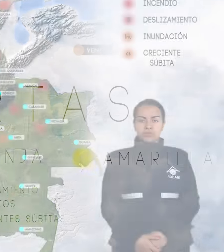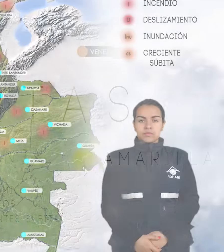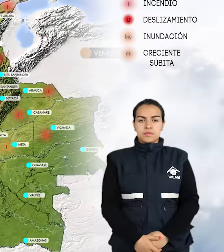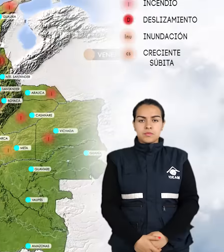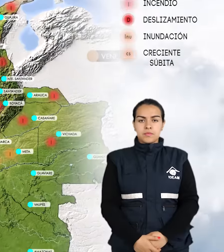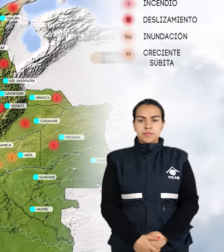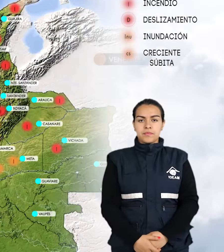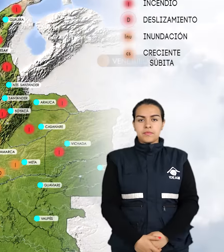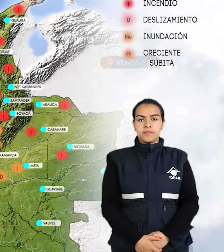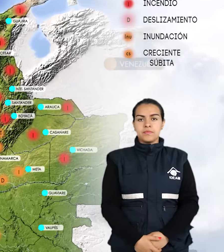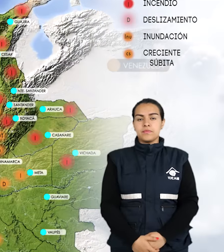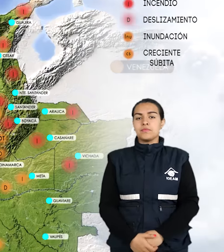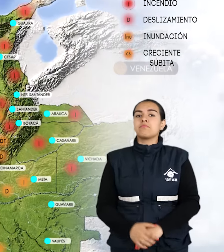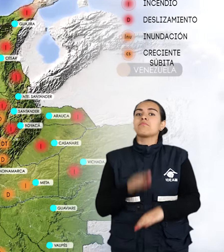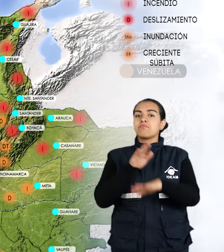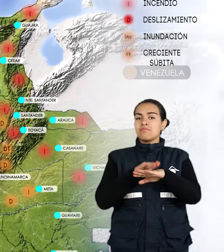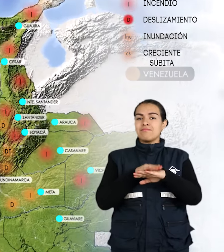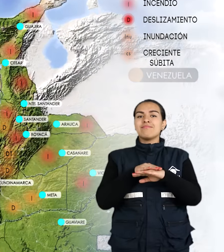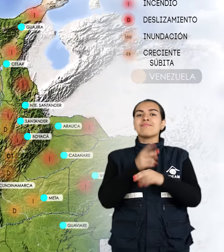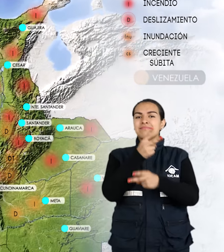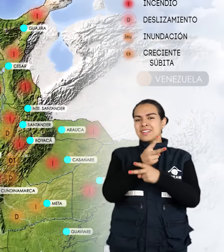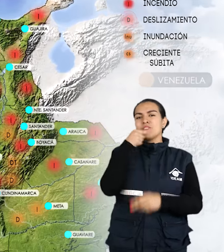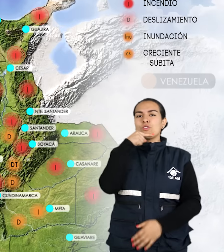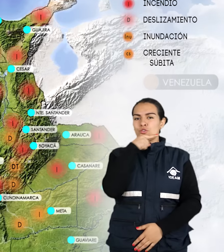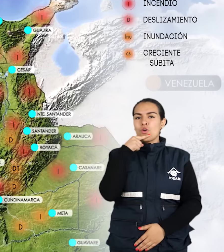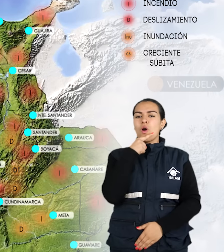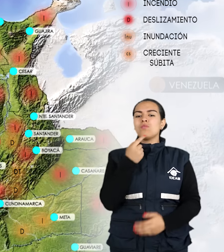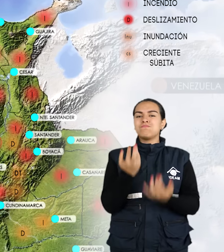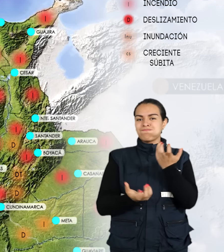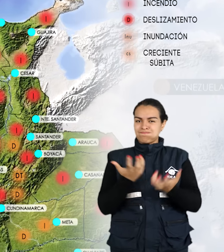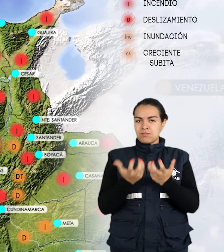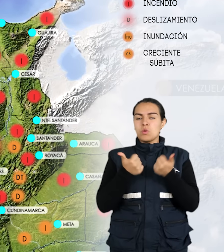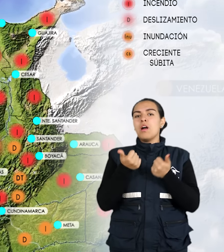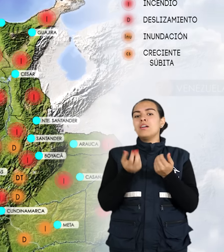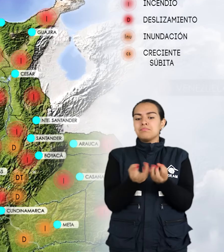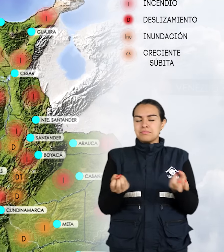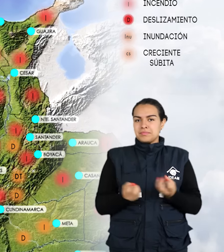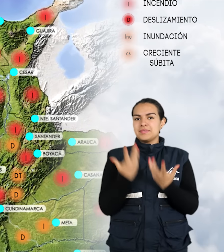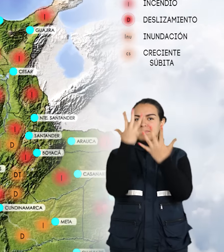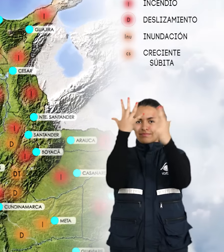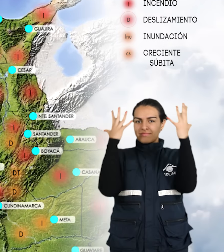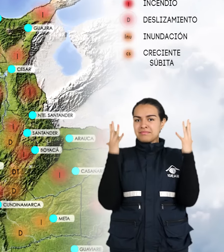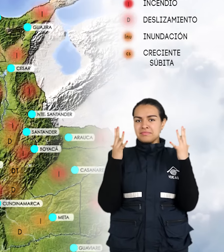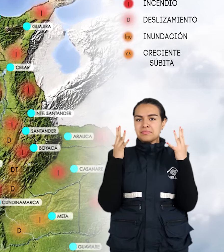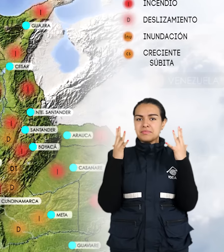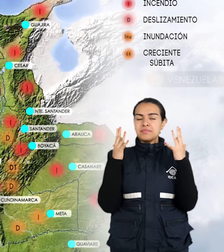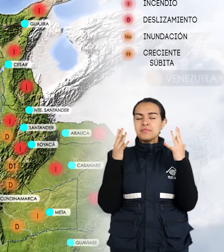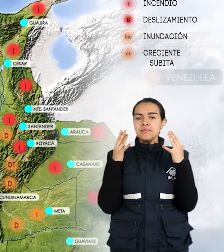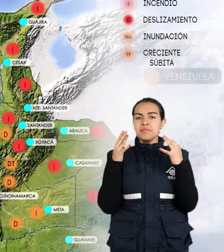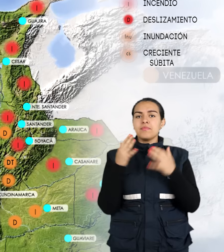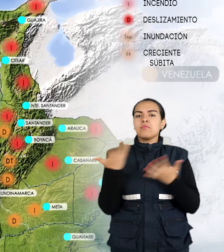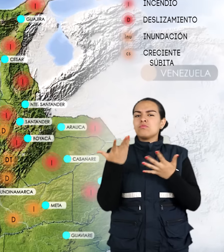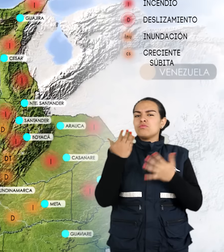En alerta roja por incendios de la cobertura vegetal van a prevalecer algunas zonas de bosques, cultivos y pastos